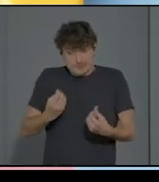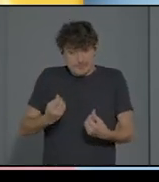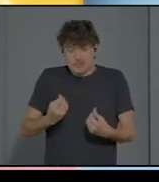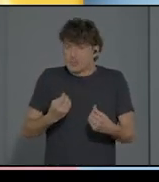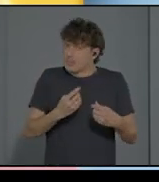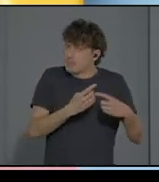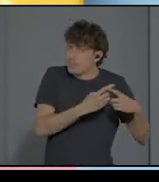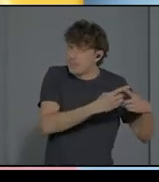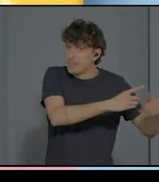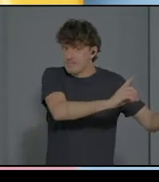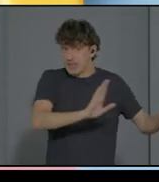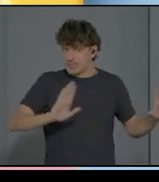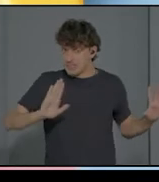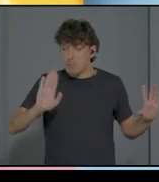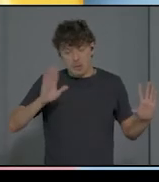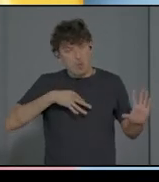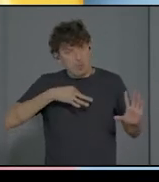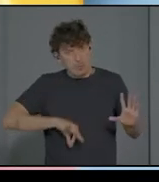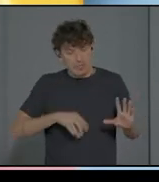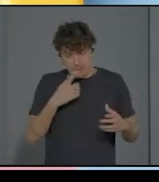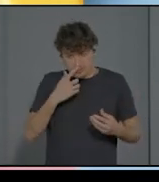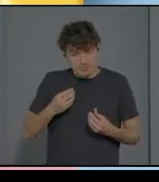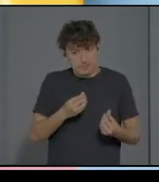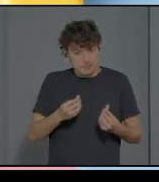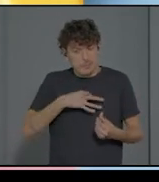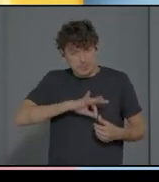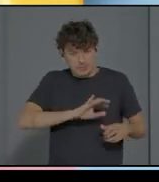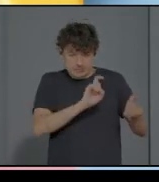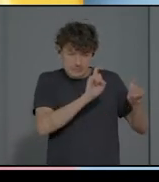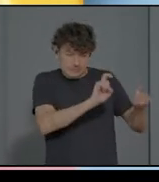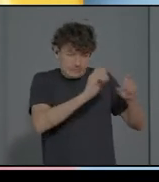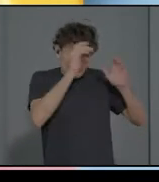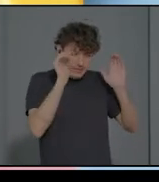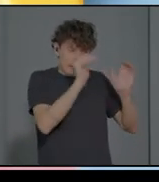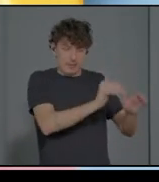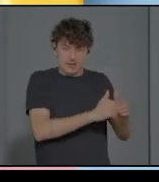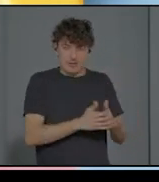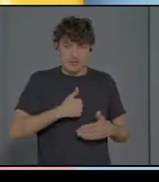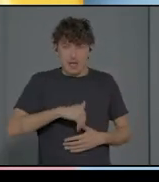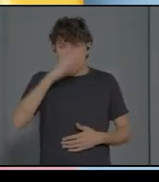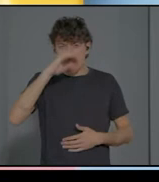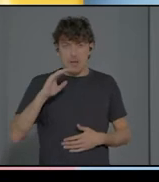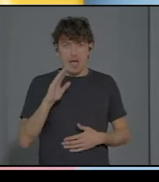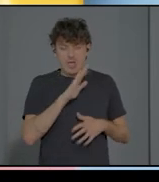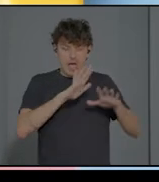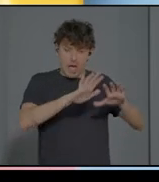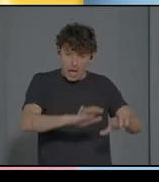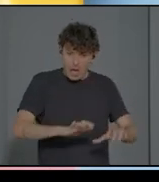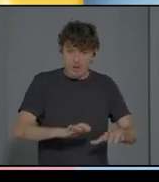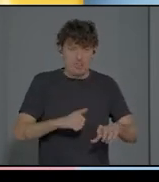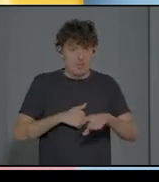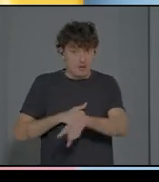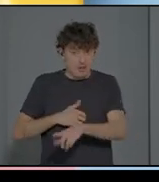Por lo tanto, tenemos el parenting aprendido en relación a las señales distintas que nos mandan el hijo.